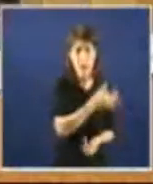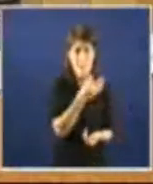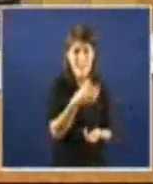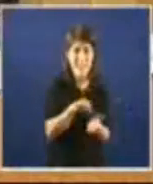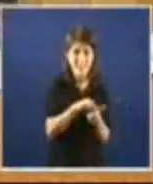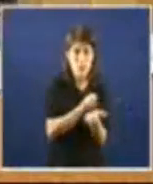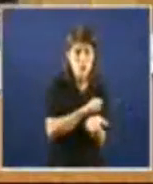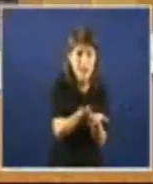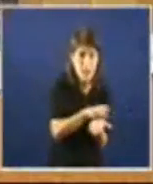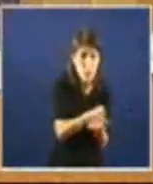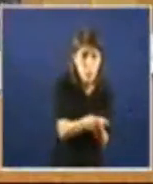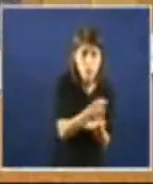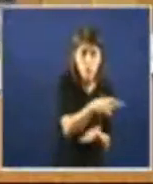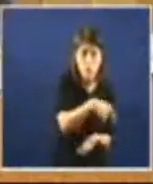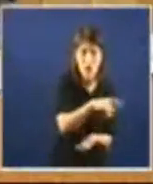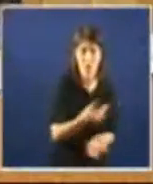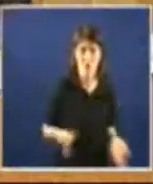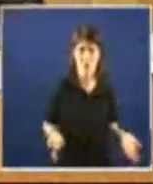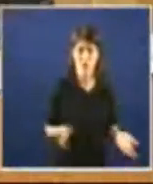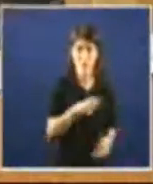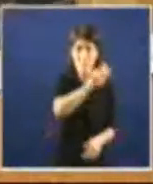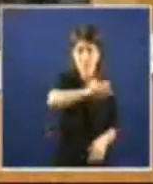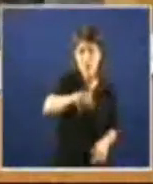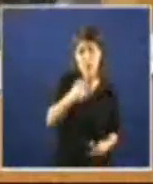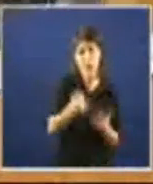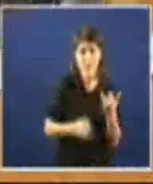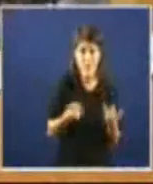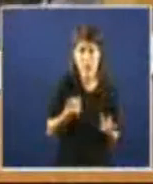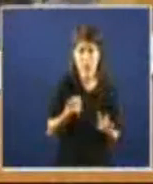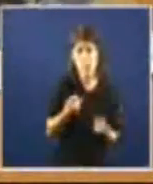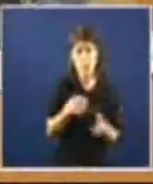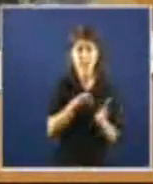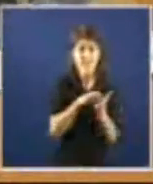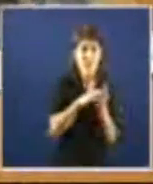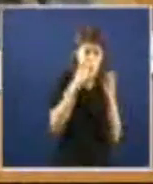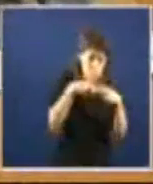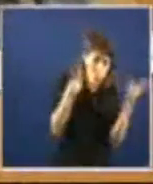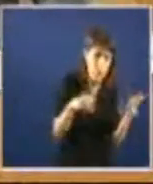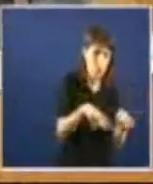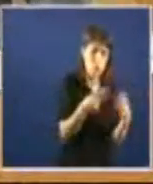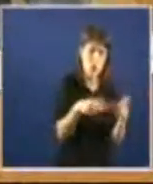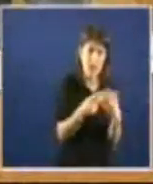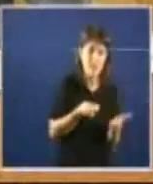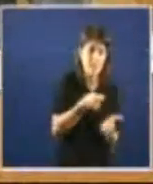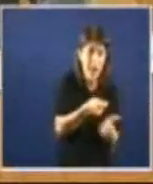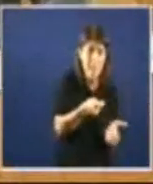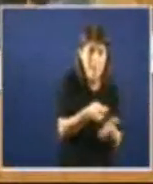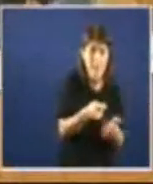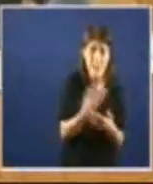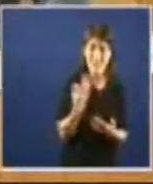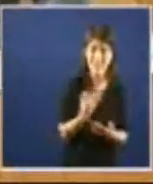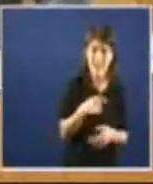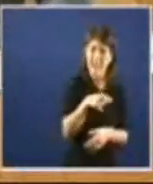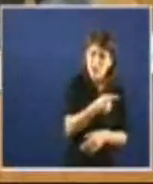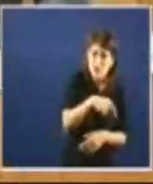convertir en mercadorías e portanto que os cidadanes teñan que pagar por elas servicios públicos e sociais que deberían ser gratuitos para que nos necesitan